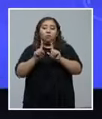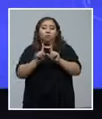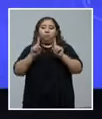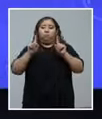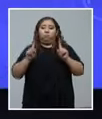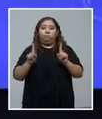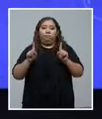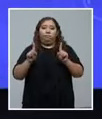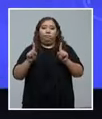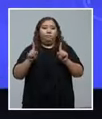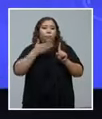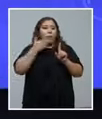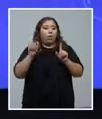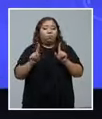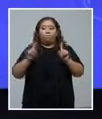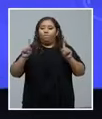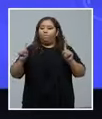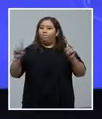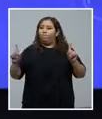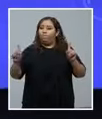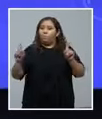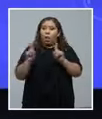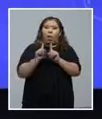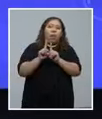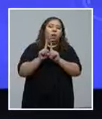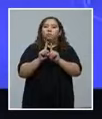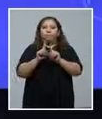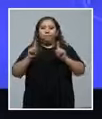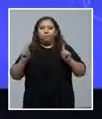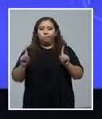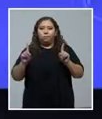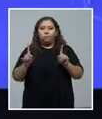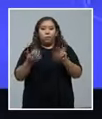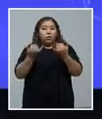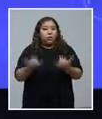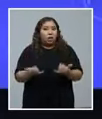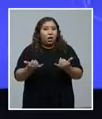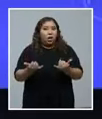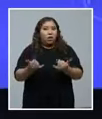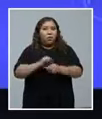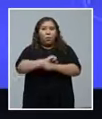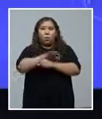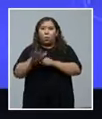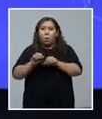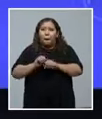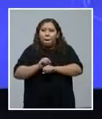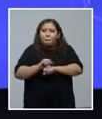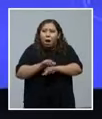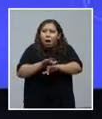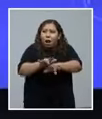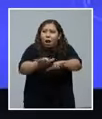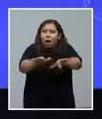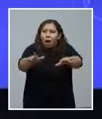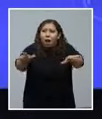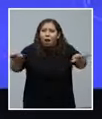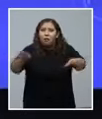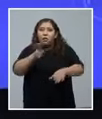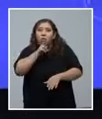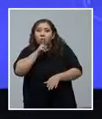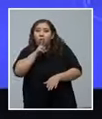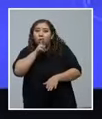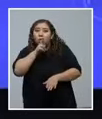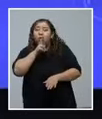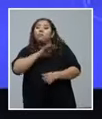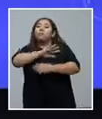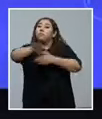disminuir el riesgo de contagio. Estamos en un momento donde el virus se está esparciendo por todo el país. Así es de que todos tenemos